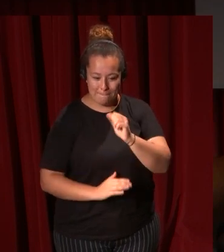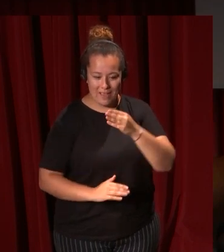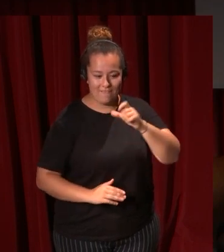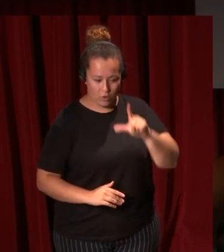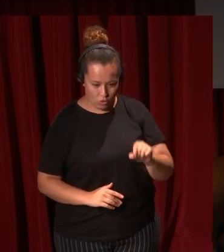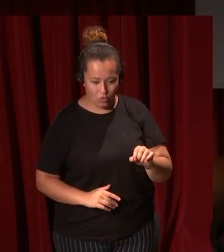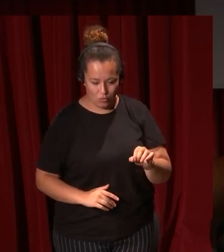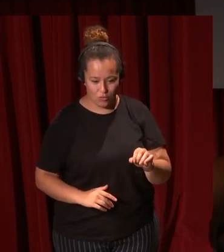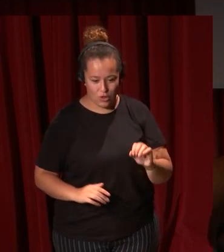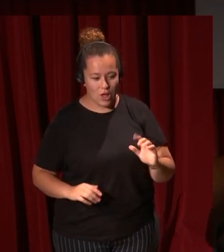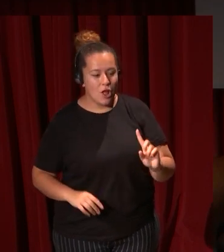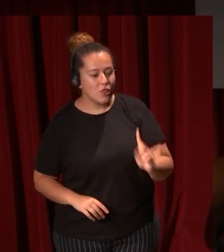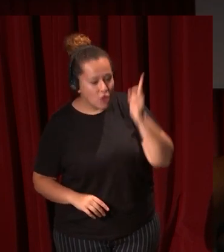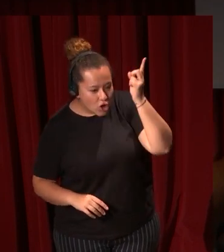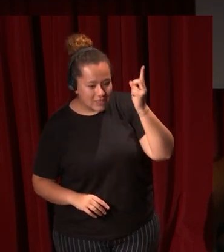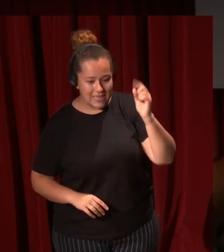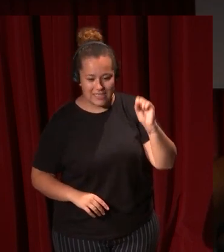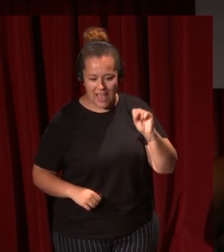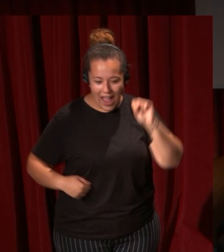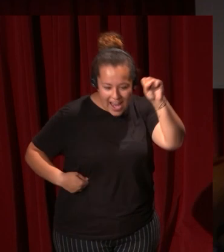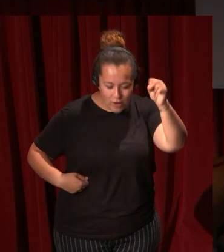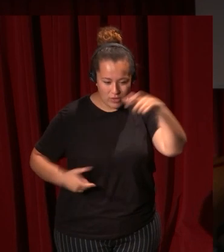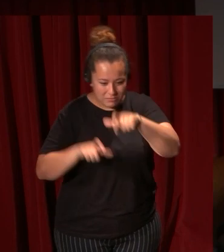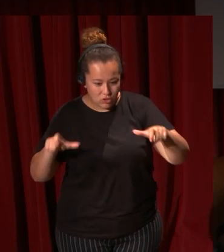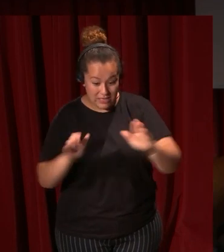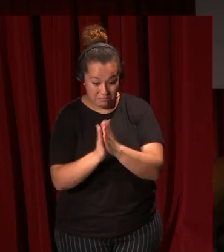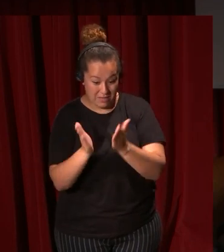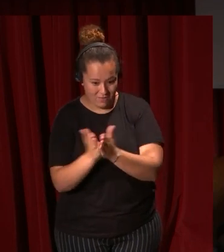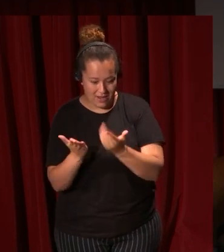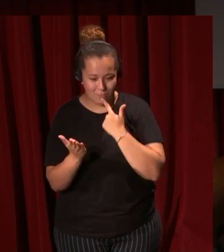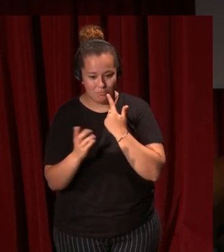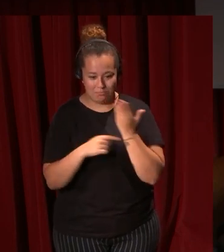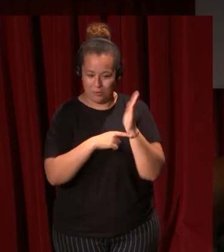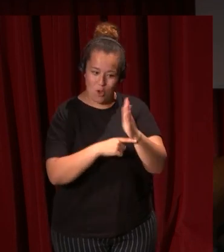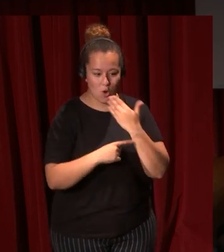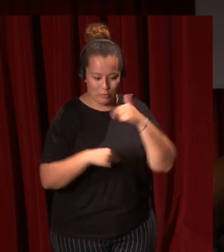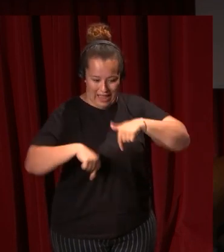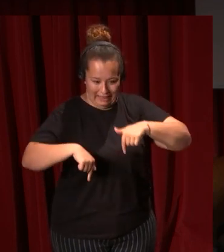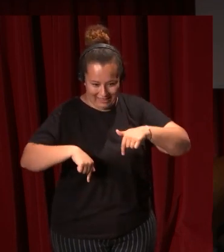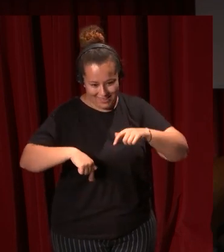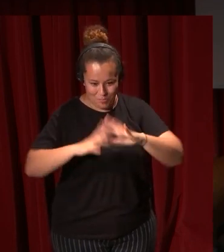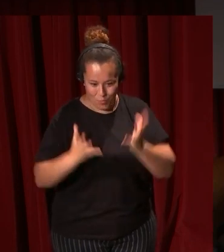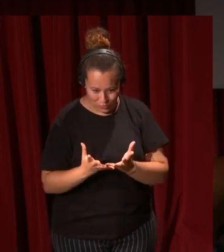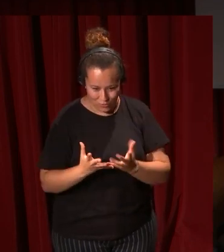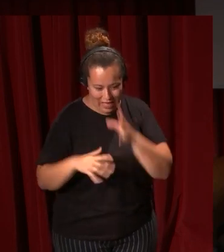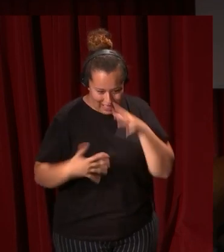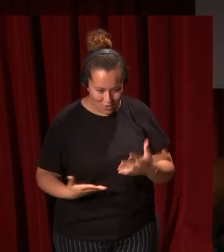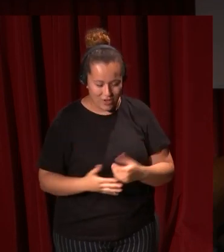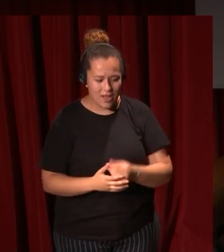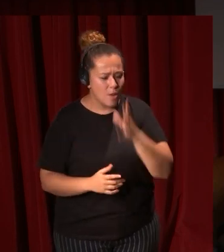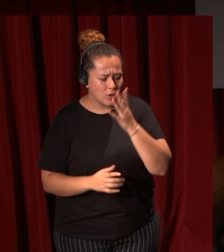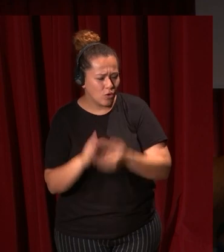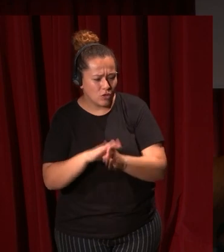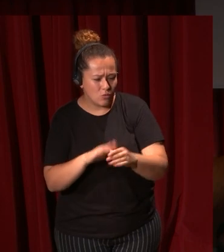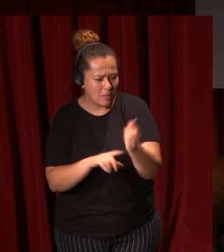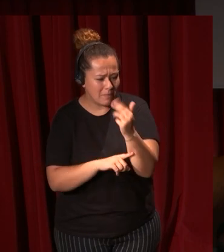héroes personajes de la Biblia que se representan como si fuesen de aquí y de ahora por qué se sigue pintando de esta manera en España y Holanda